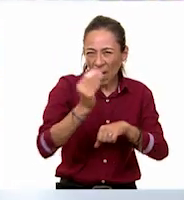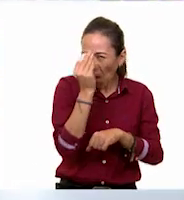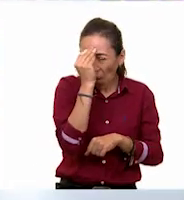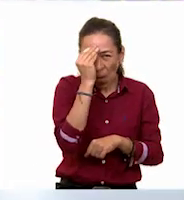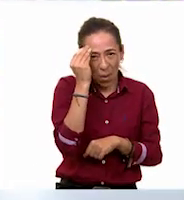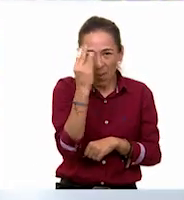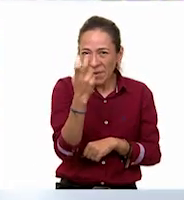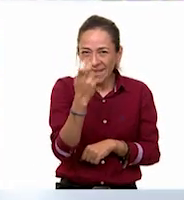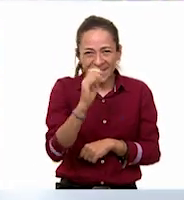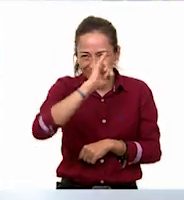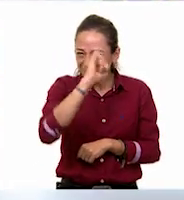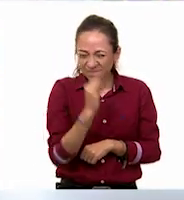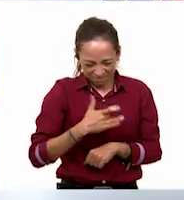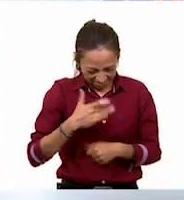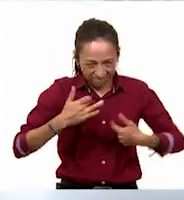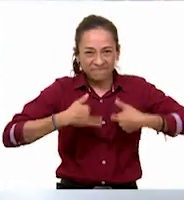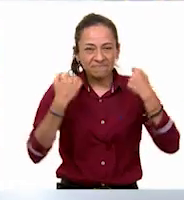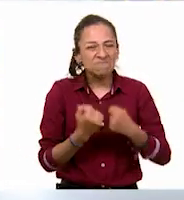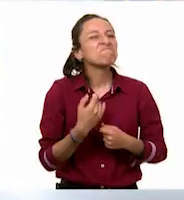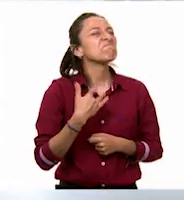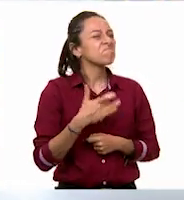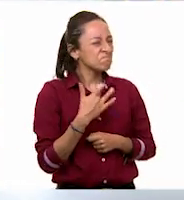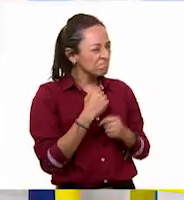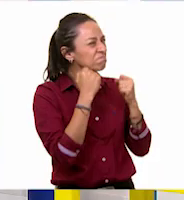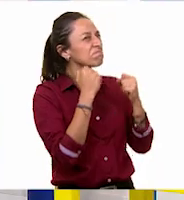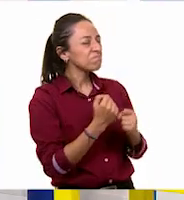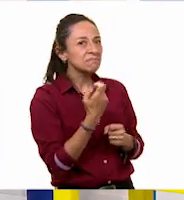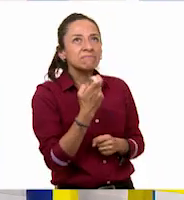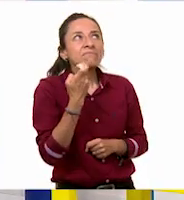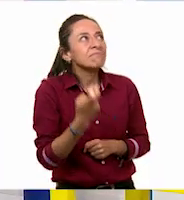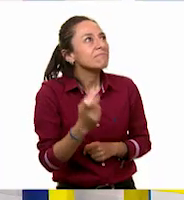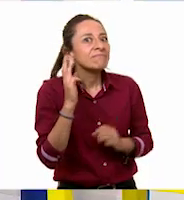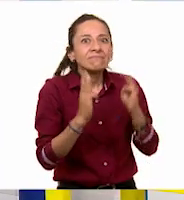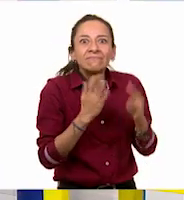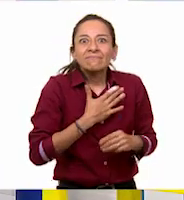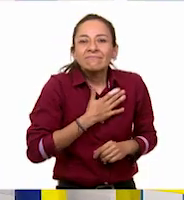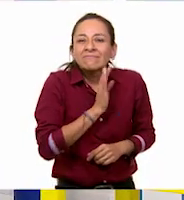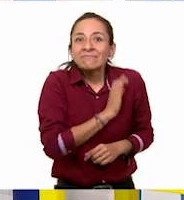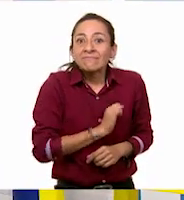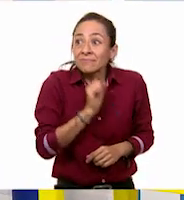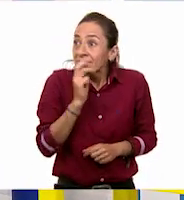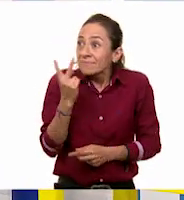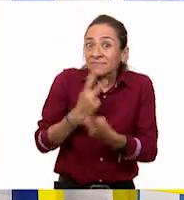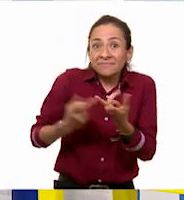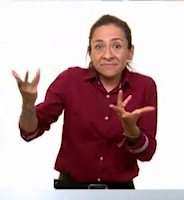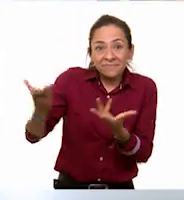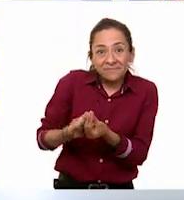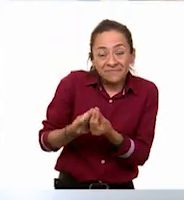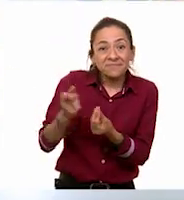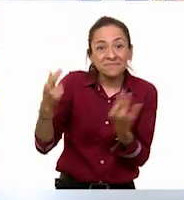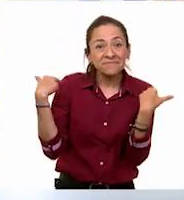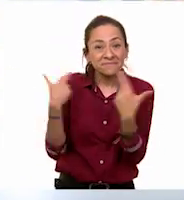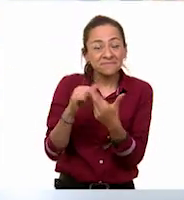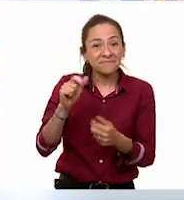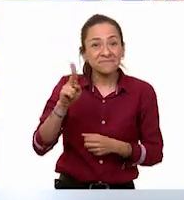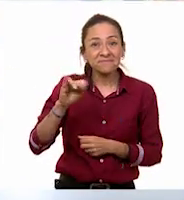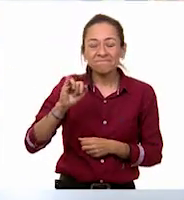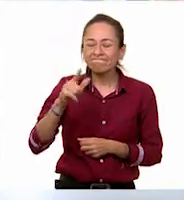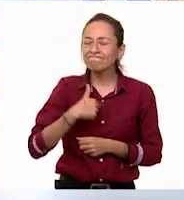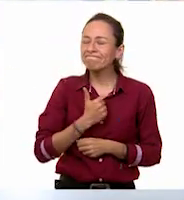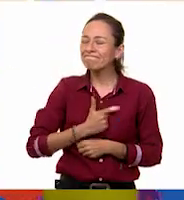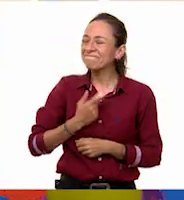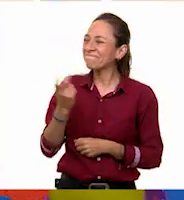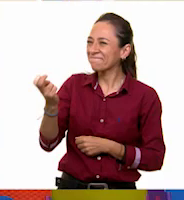me encantó este museo, la verdad. Y me gustó más poderlo compartir con la maestra Abril. Exactamente. Muchas gracias por la